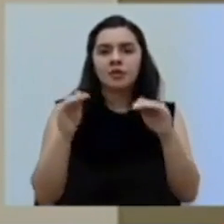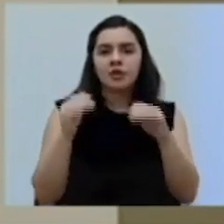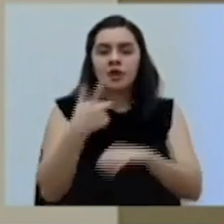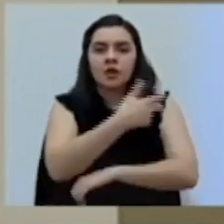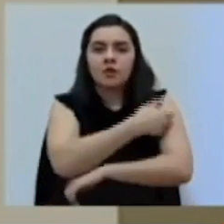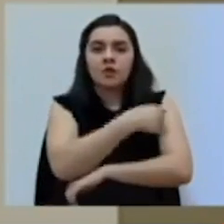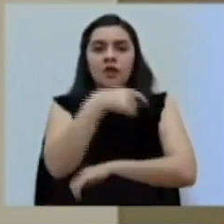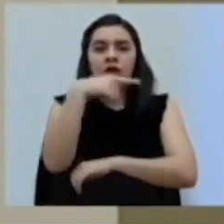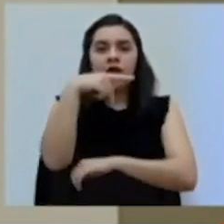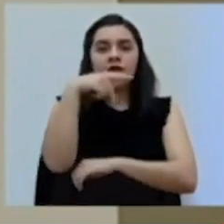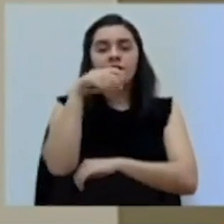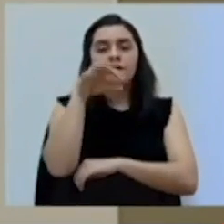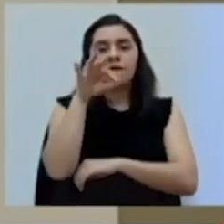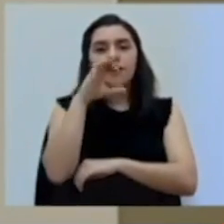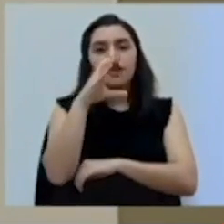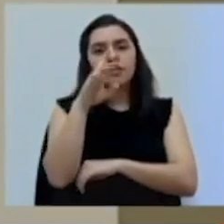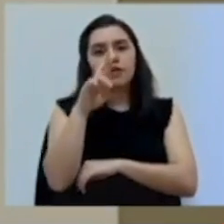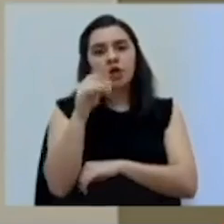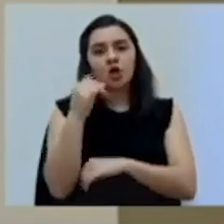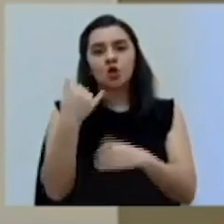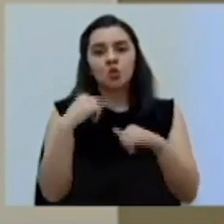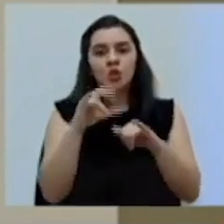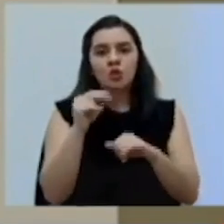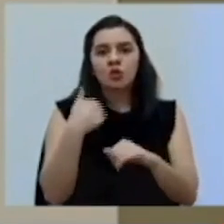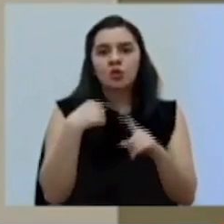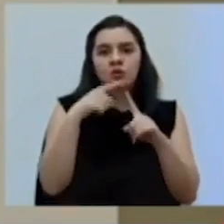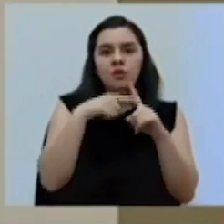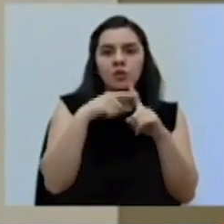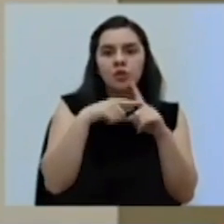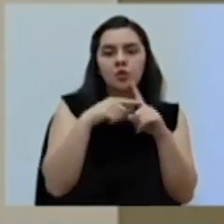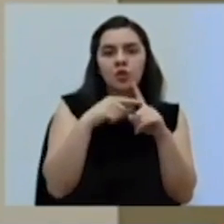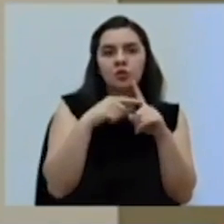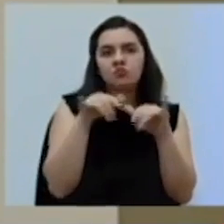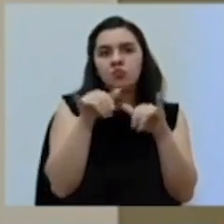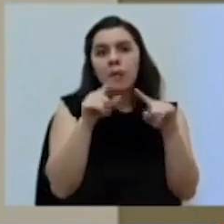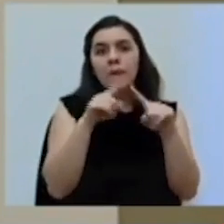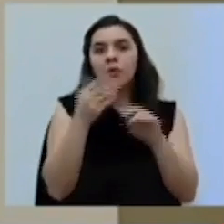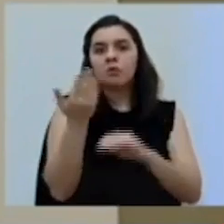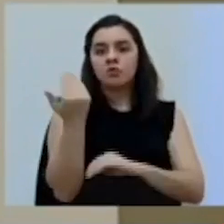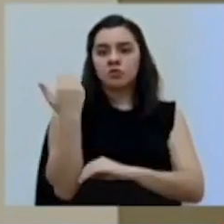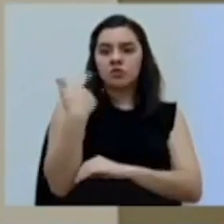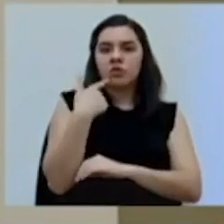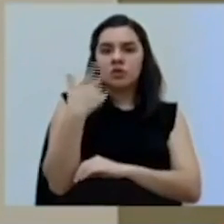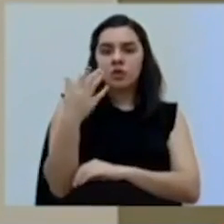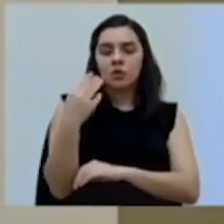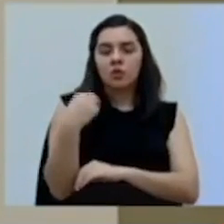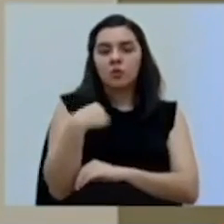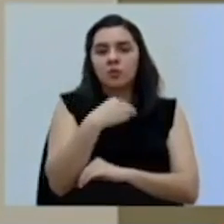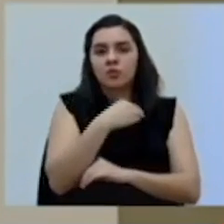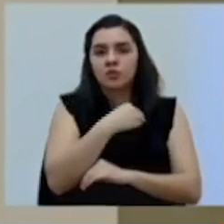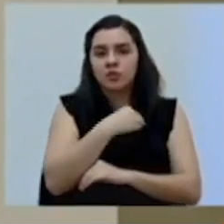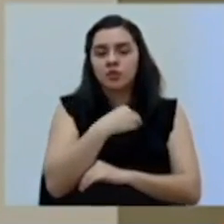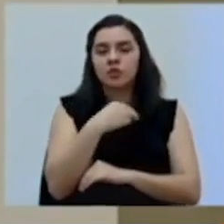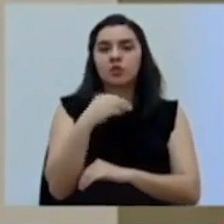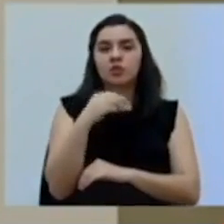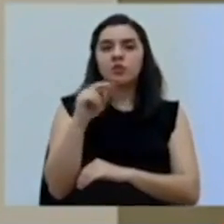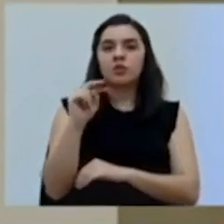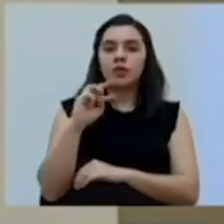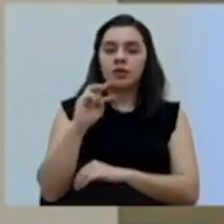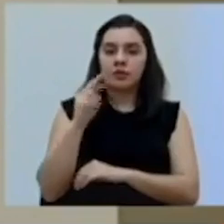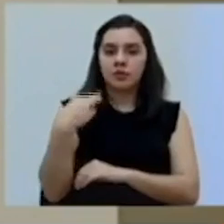de Pfizer tiene temperaturas que no son habituales, pero como bien lo han mencionado los dos jerarcas en salud, previo a la